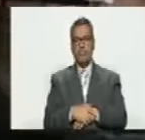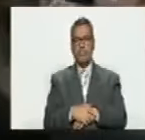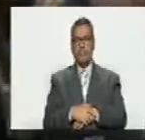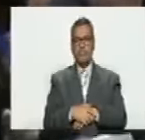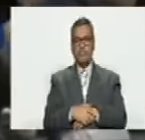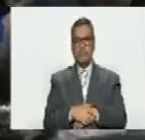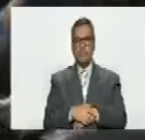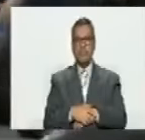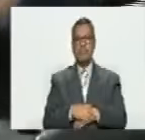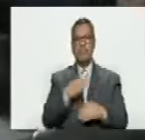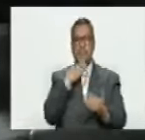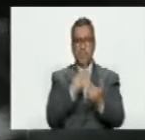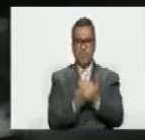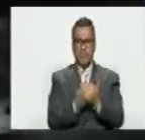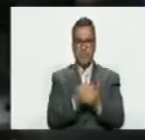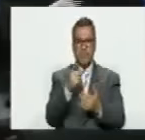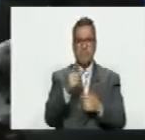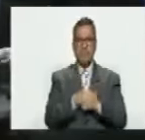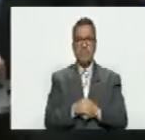Muchísimas gracias,